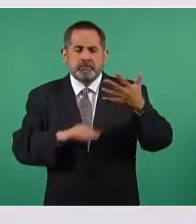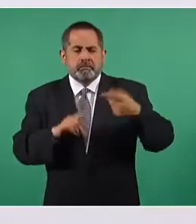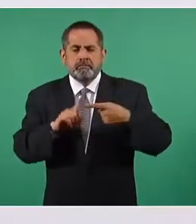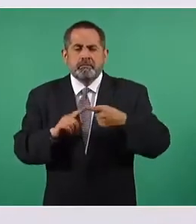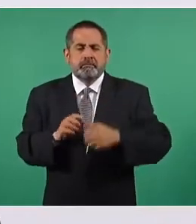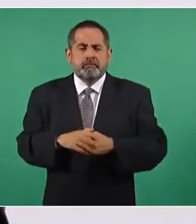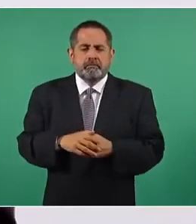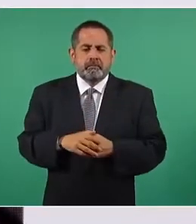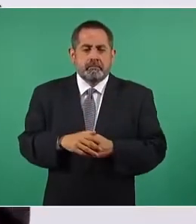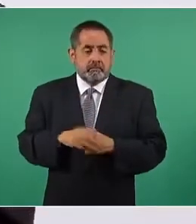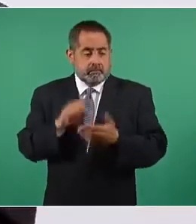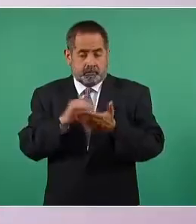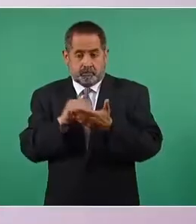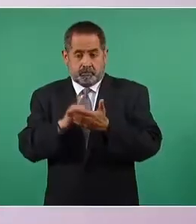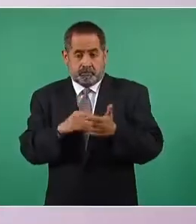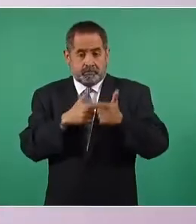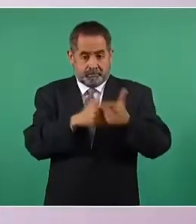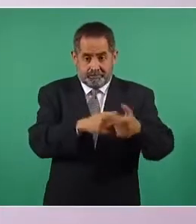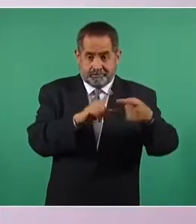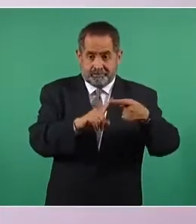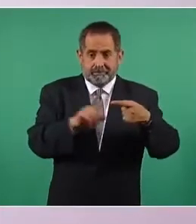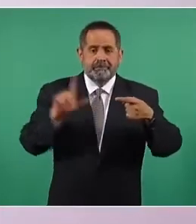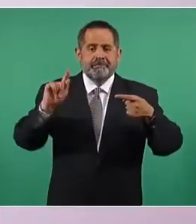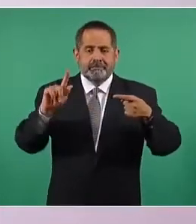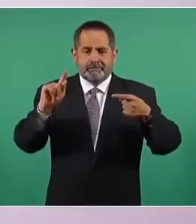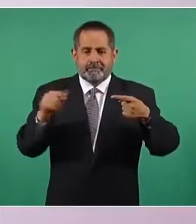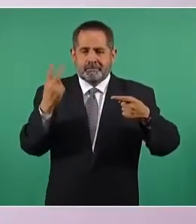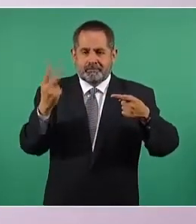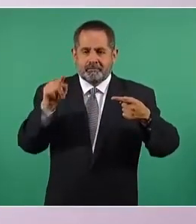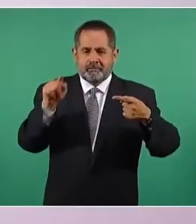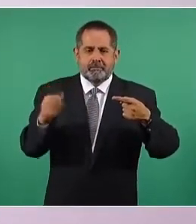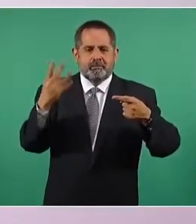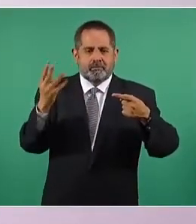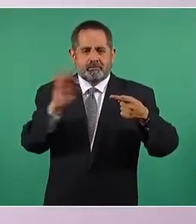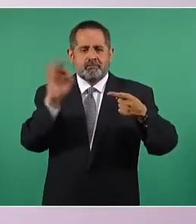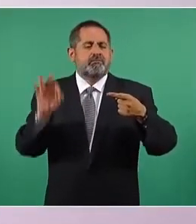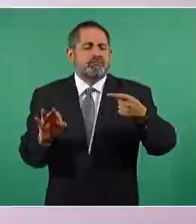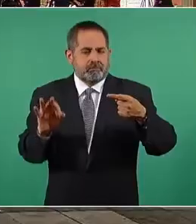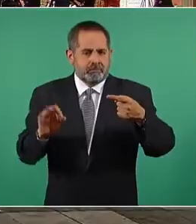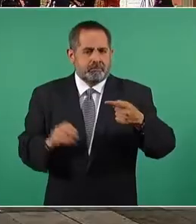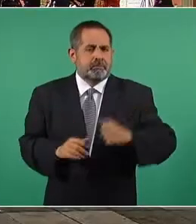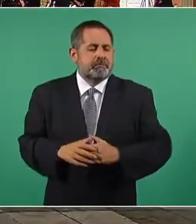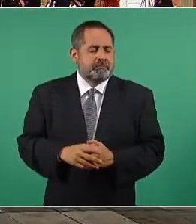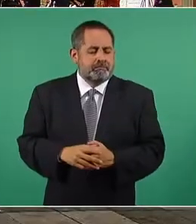porque continúe 72.4 ciento,